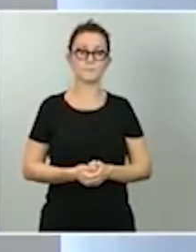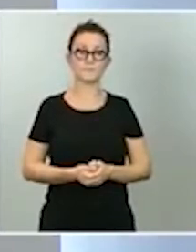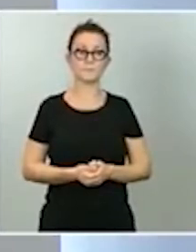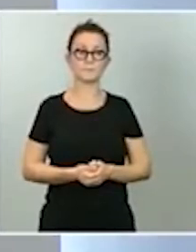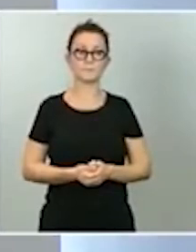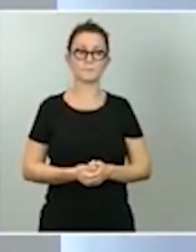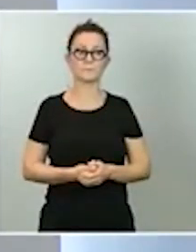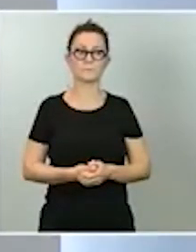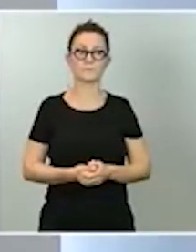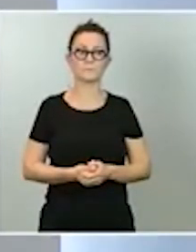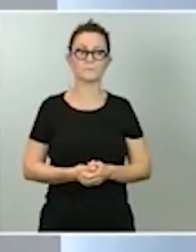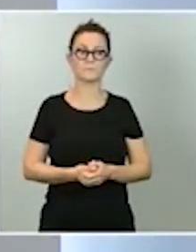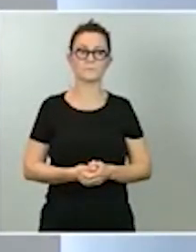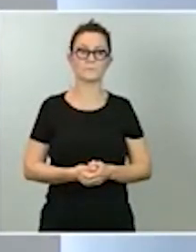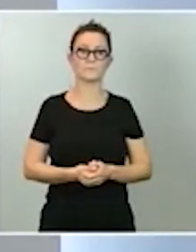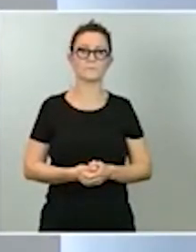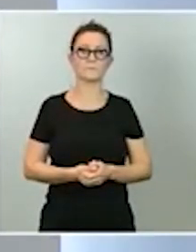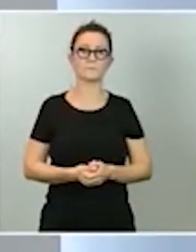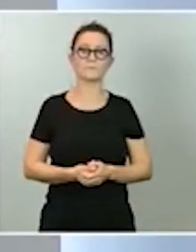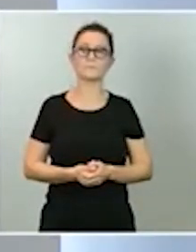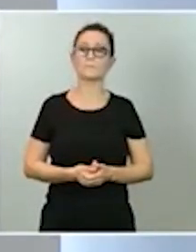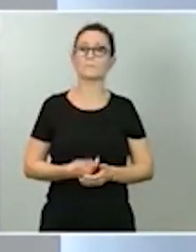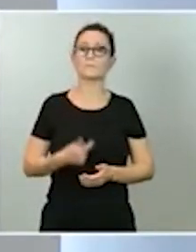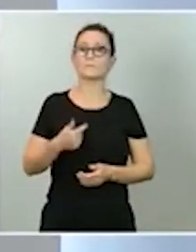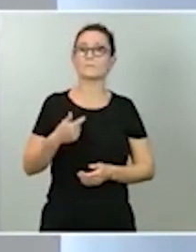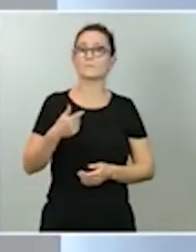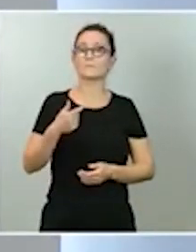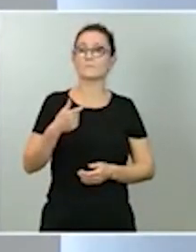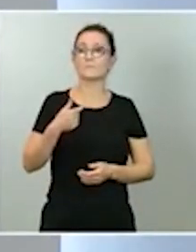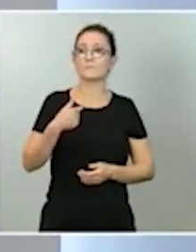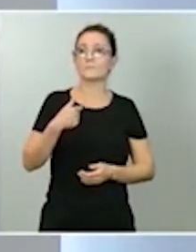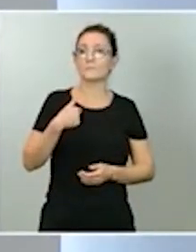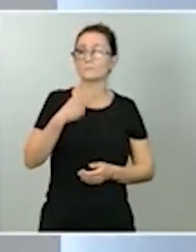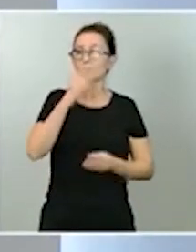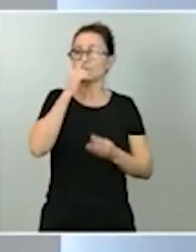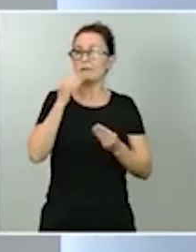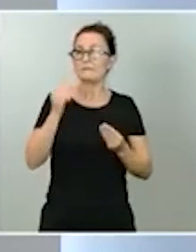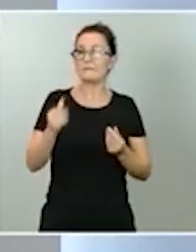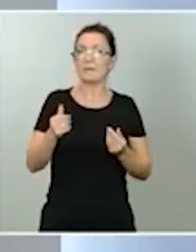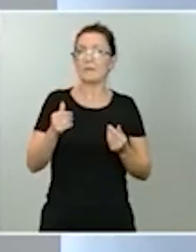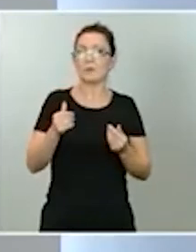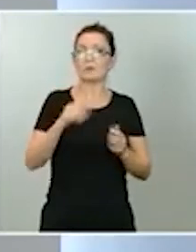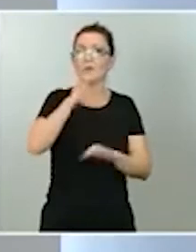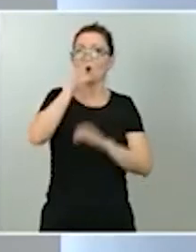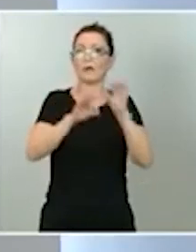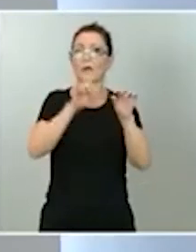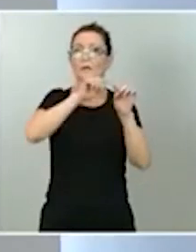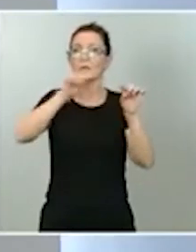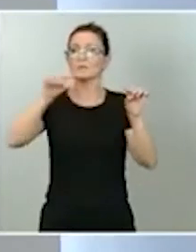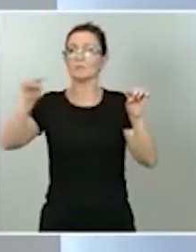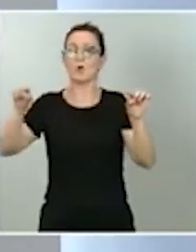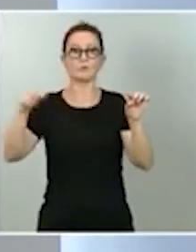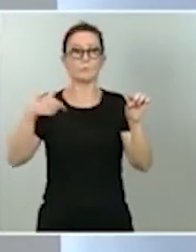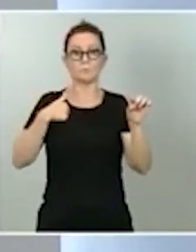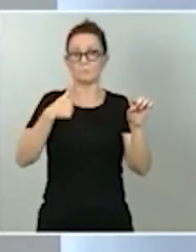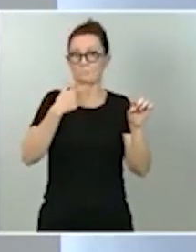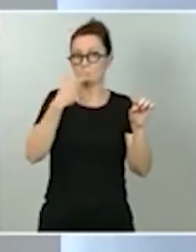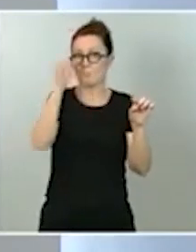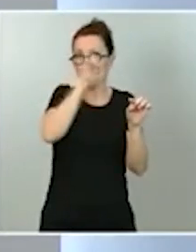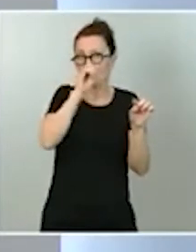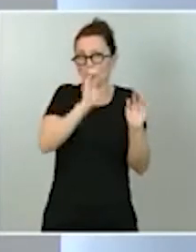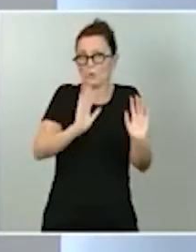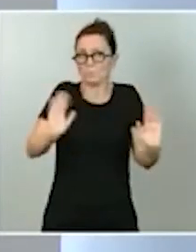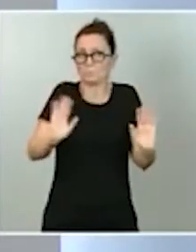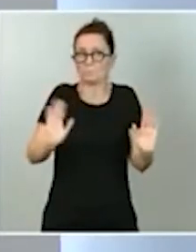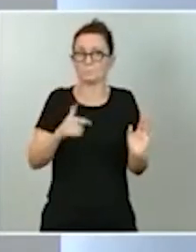entro a calificar cuáles son las estimaciones de los distintos organismos. Yo solamente he reflejado claramente y con